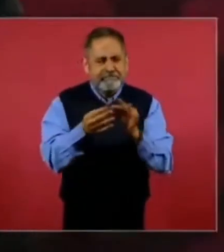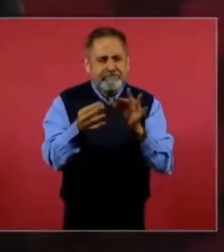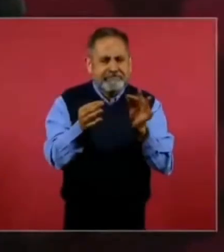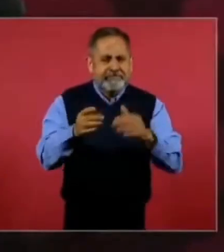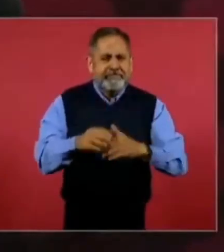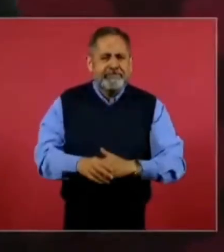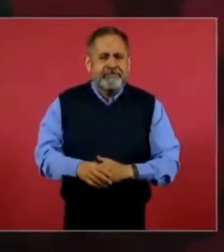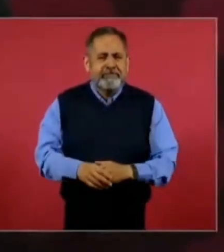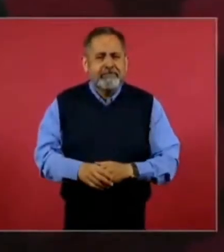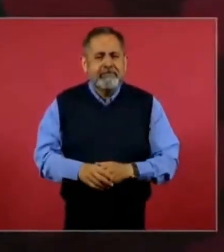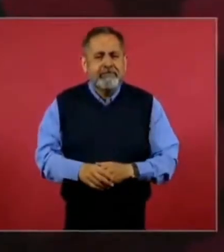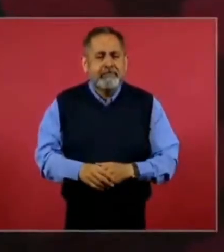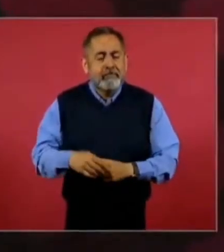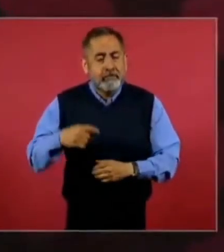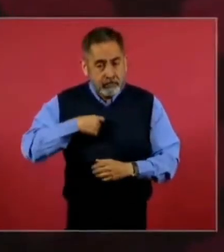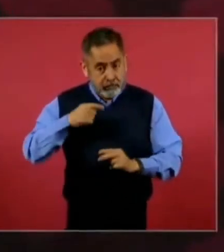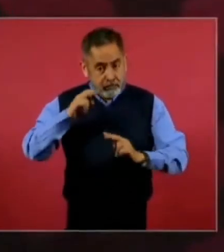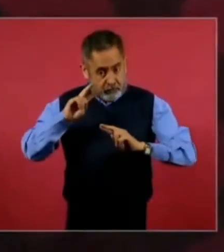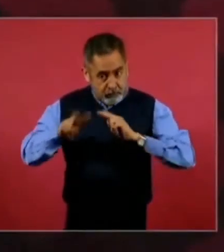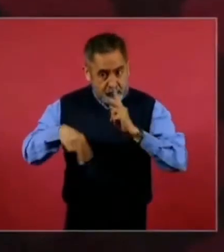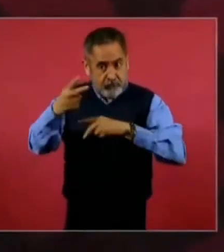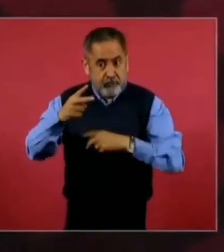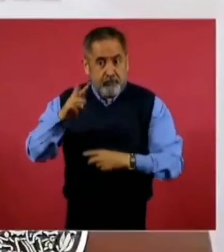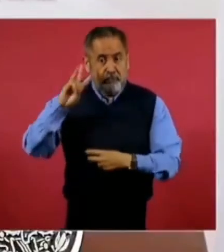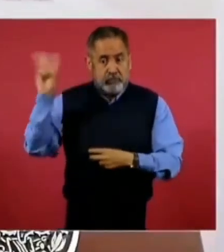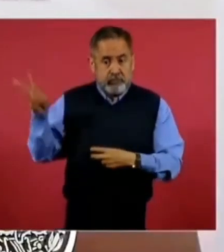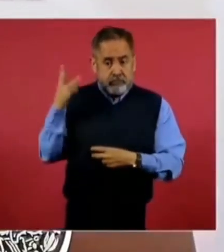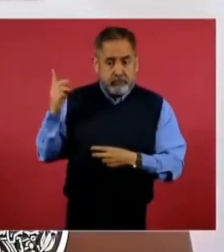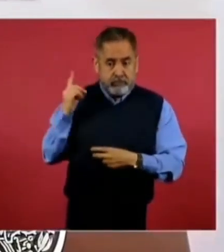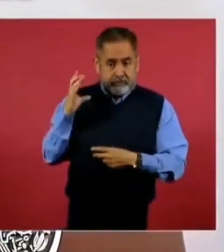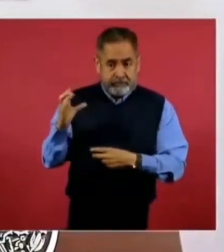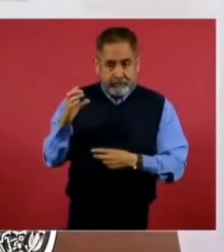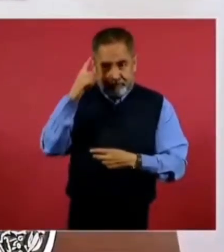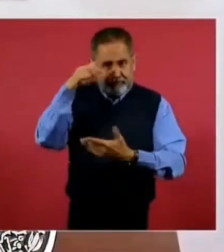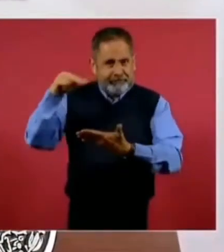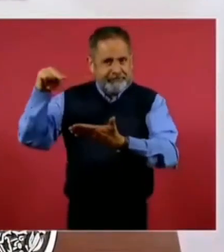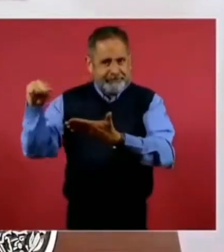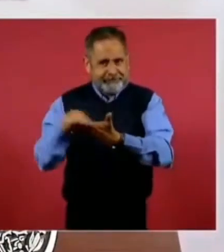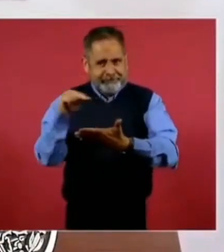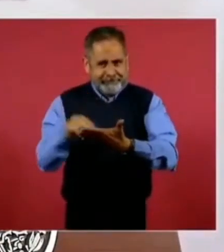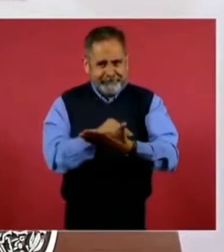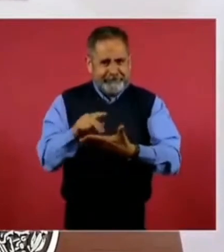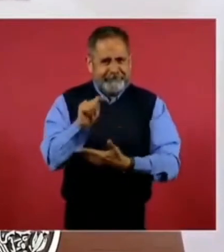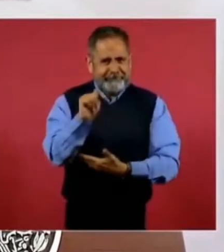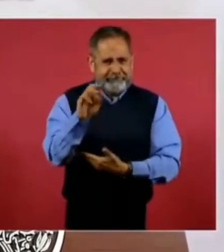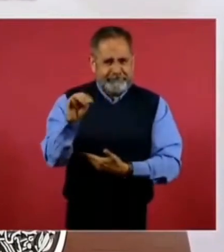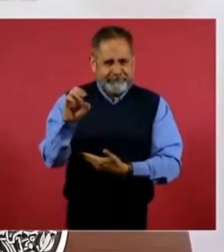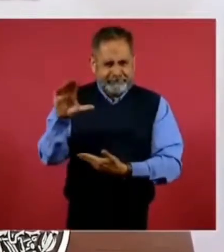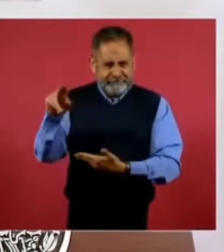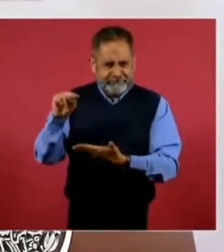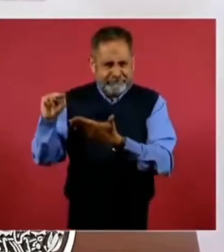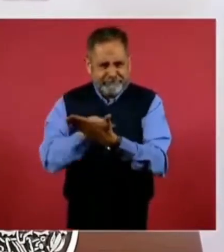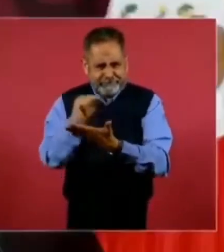Cuando fui a Washington a la firma del tratado comercial,